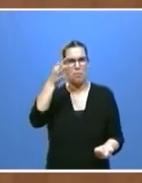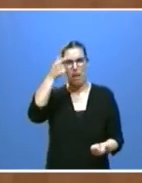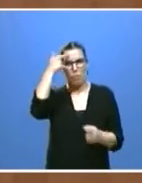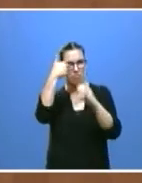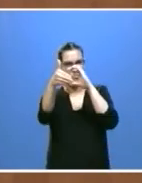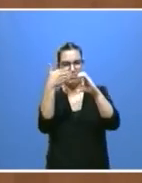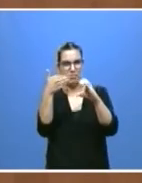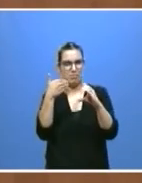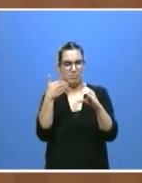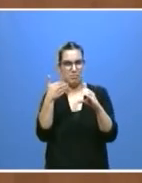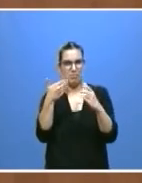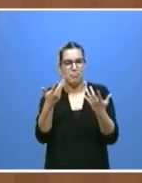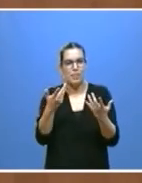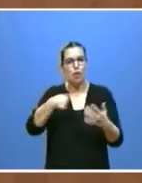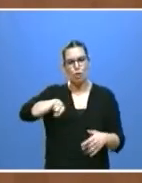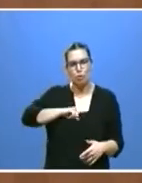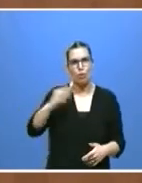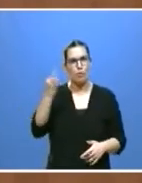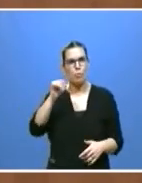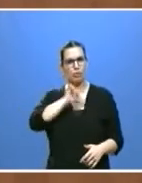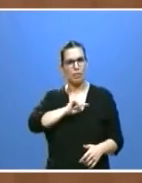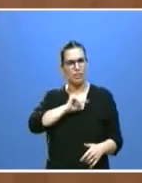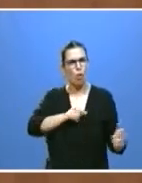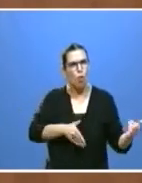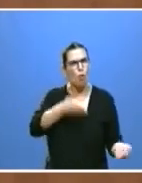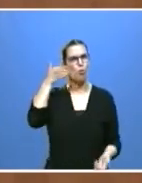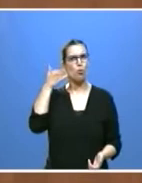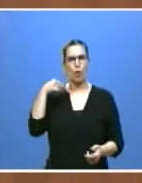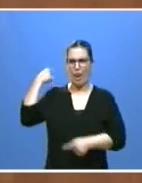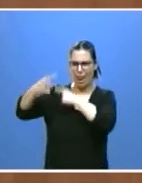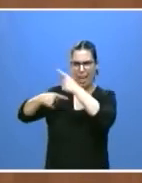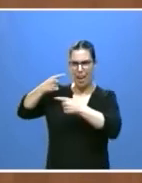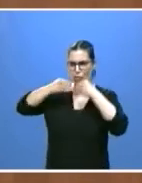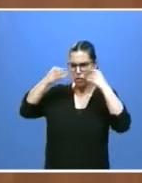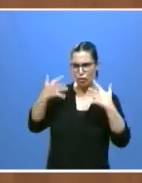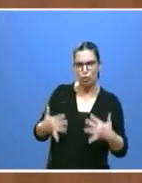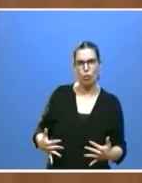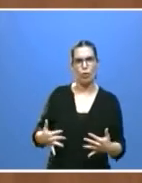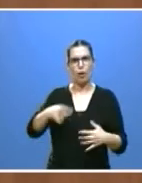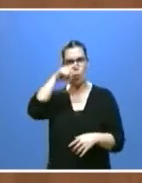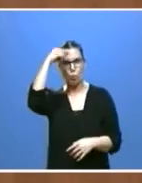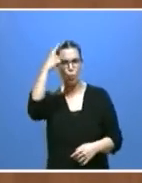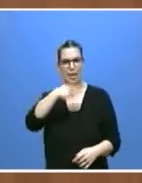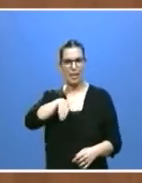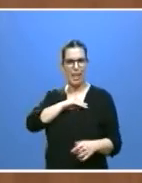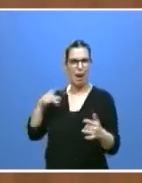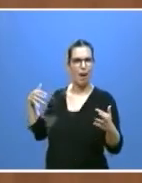ignorancia. Debemos sentirnos profundamente orgullosos del legado histórico y cultural español